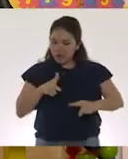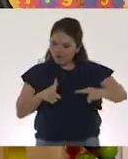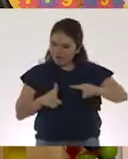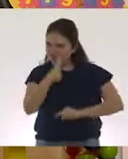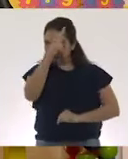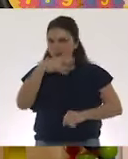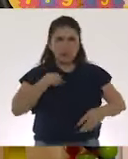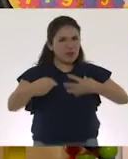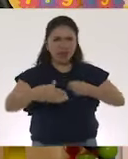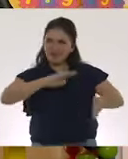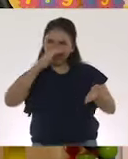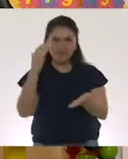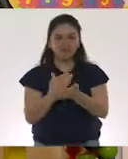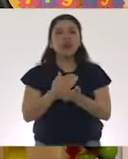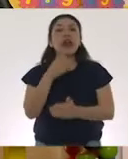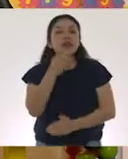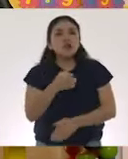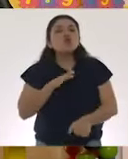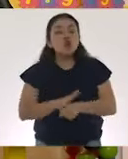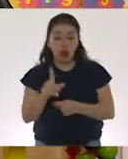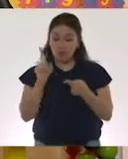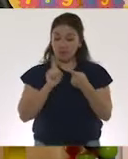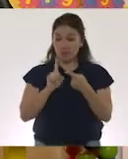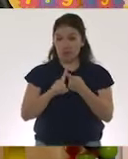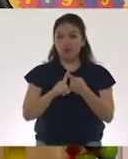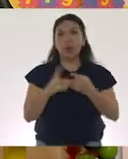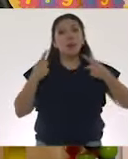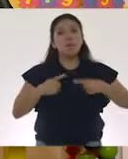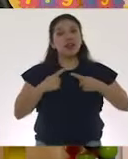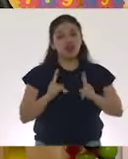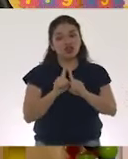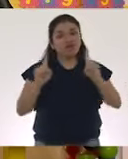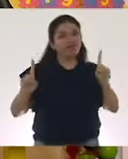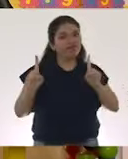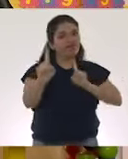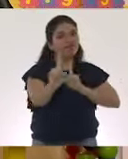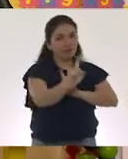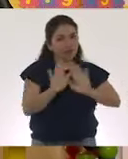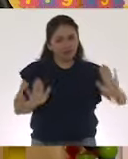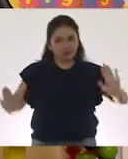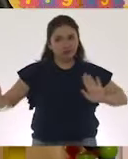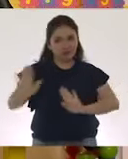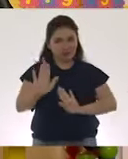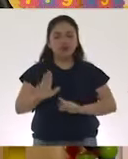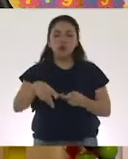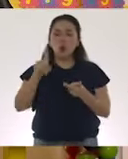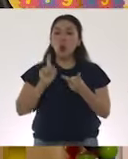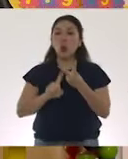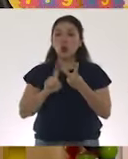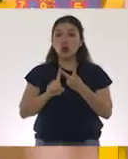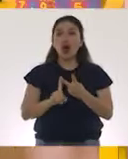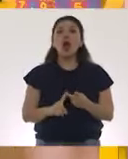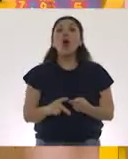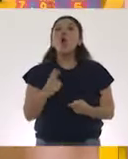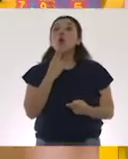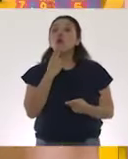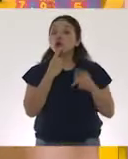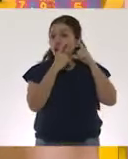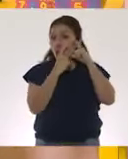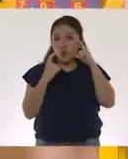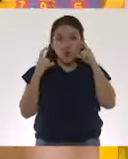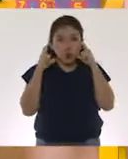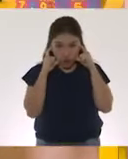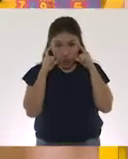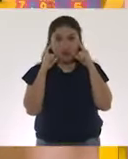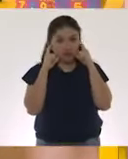esta transmisión? Pues uno es la distancia física como ya lo hemos visto, otra es el uso del cubrebocas